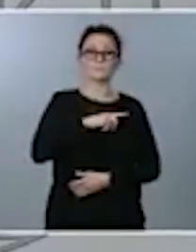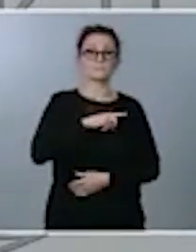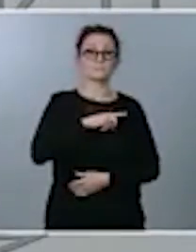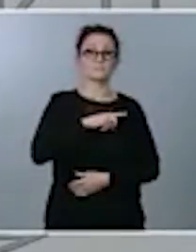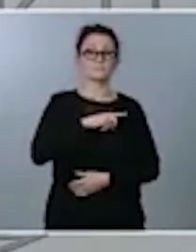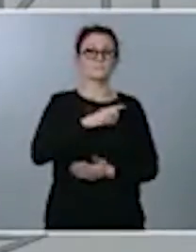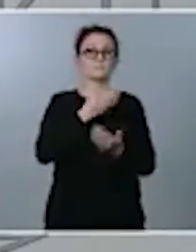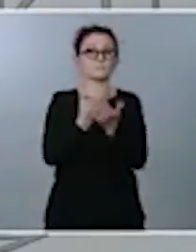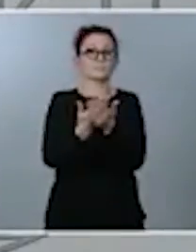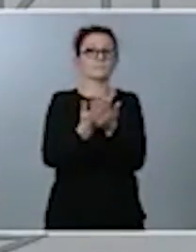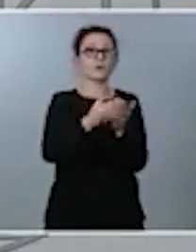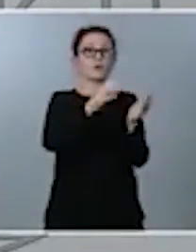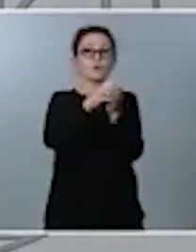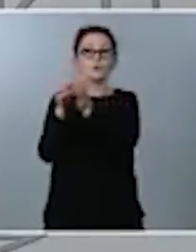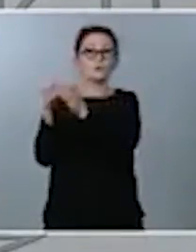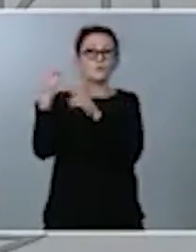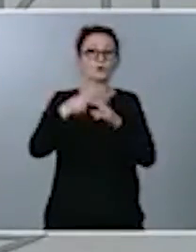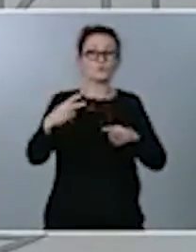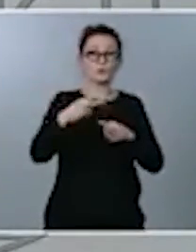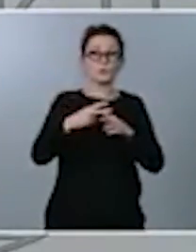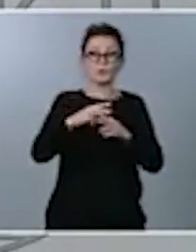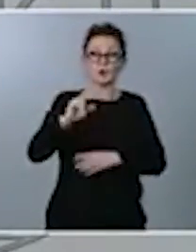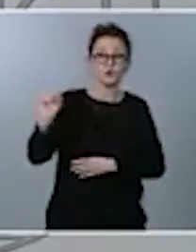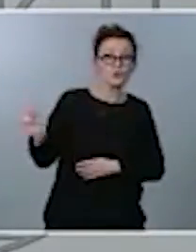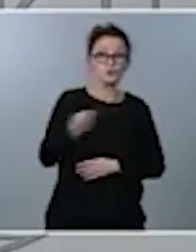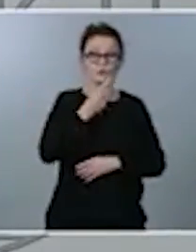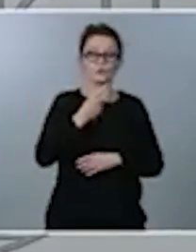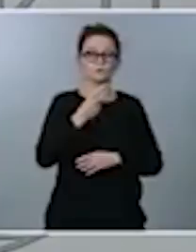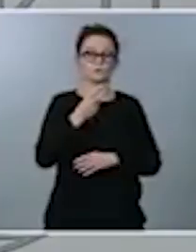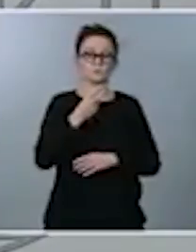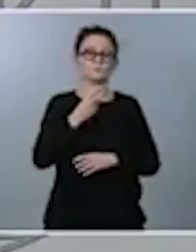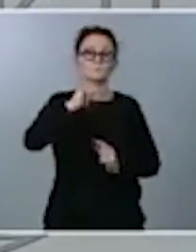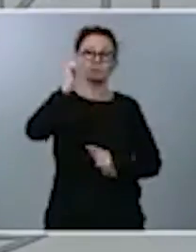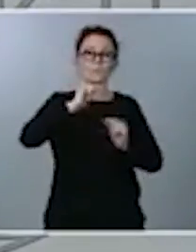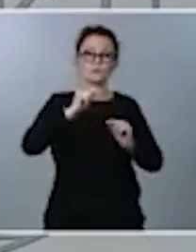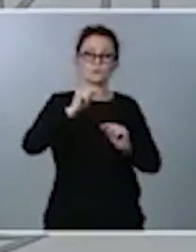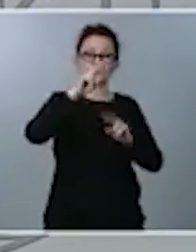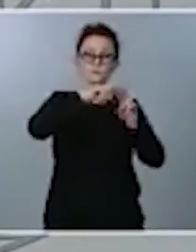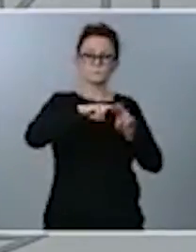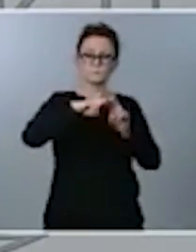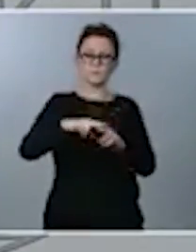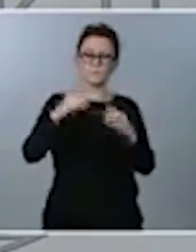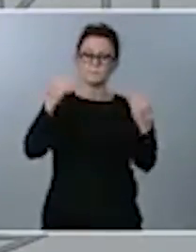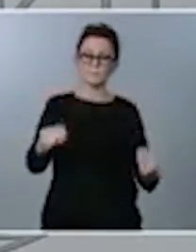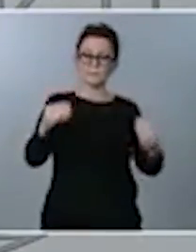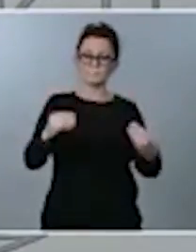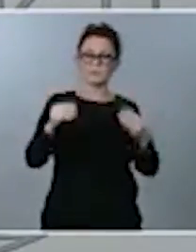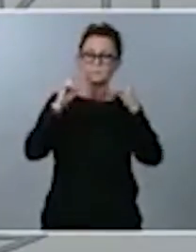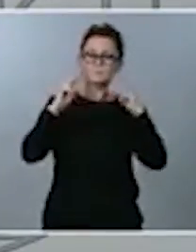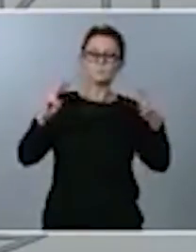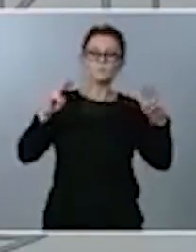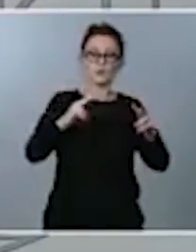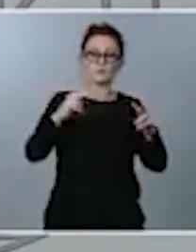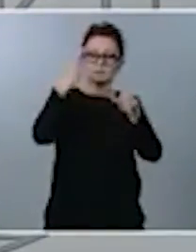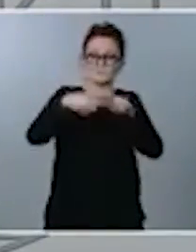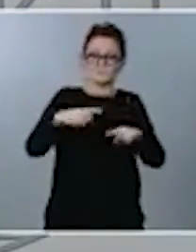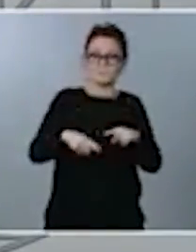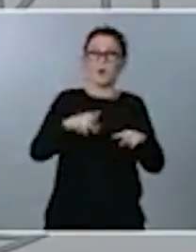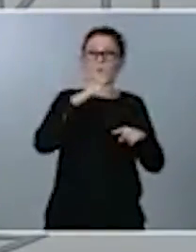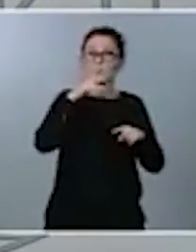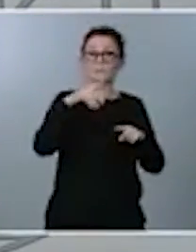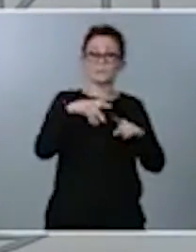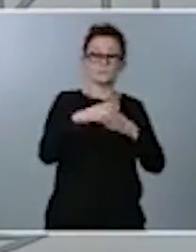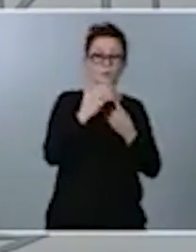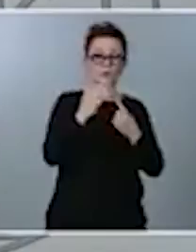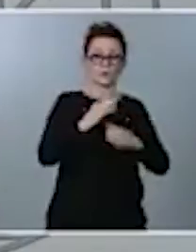las fuerzas políticas para que analicen estos presupuestos desde esa óptica, de momento inédito, extraordinario, y